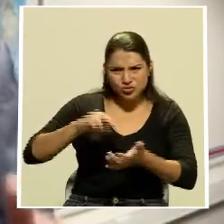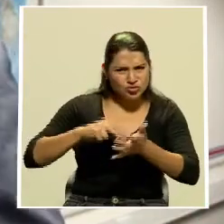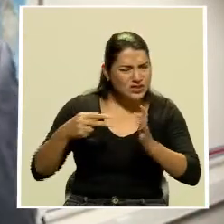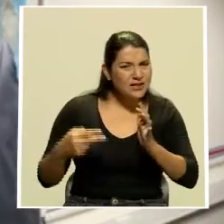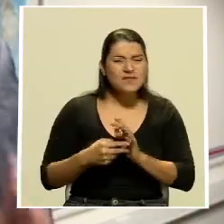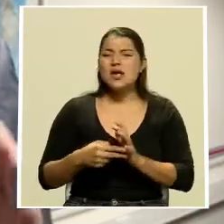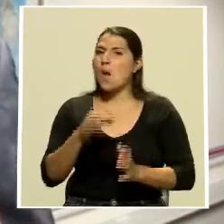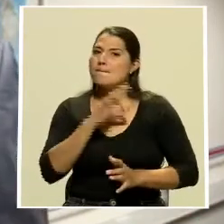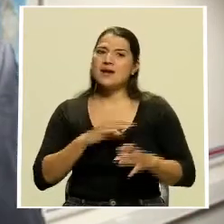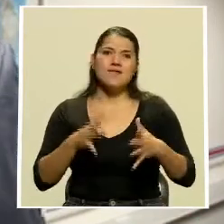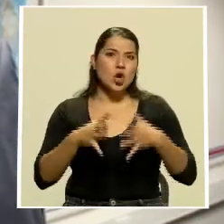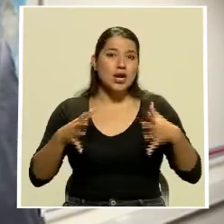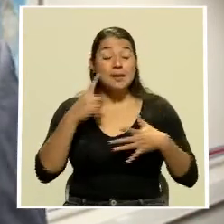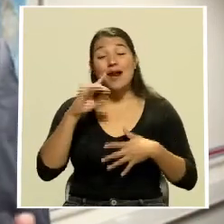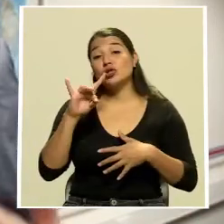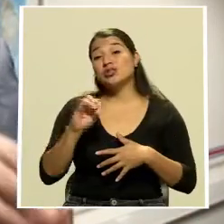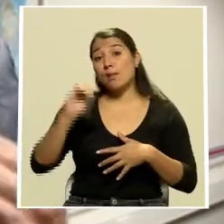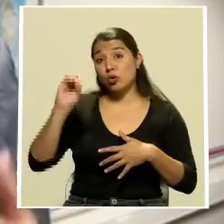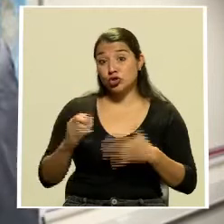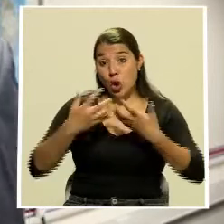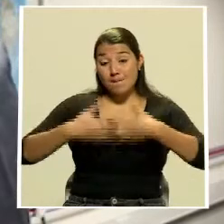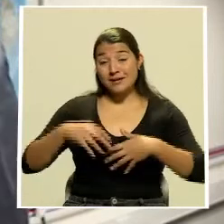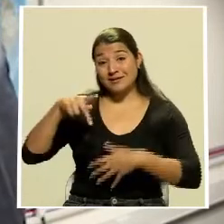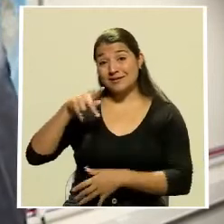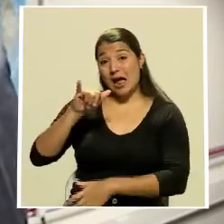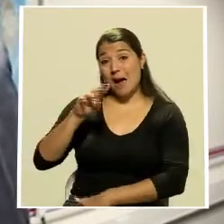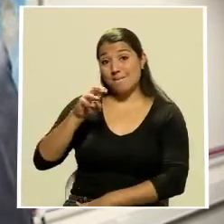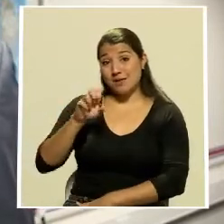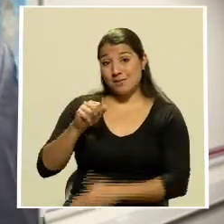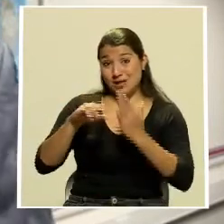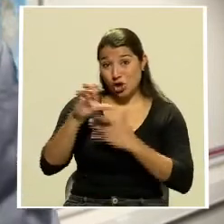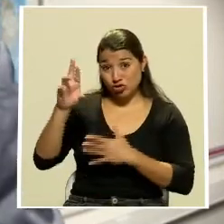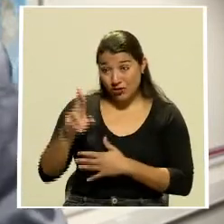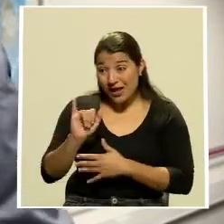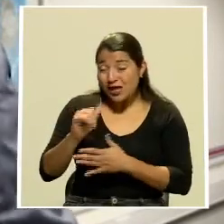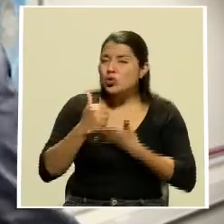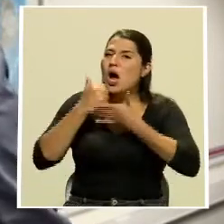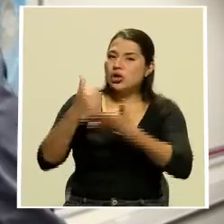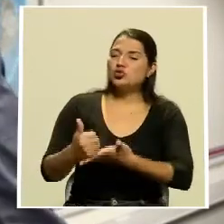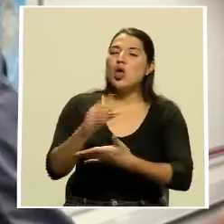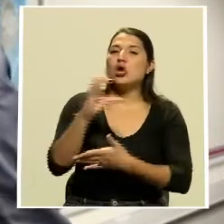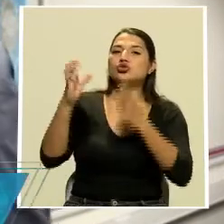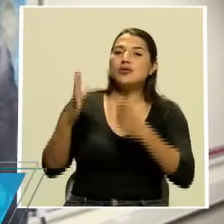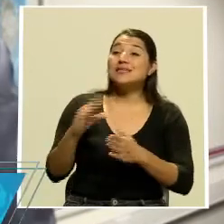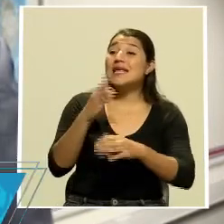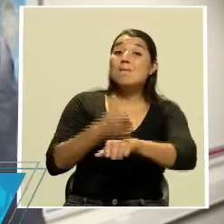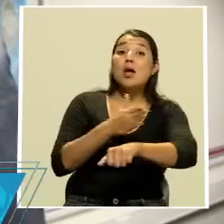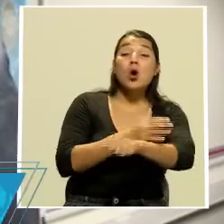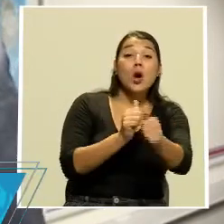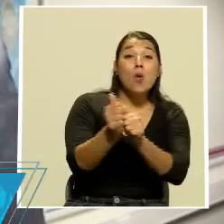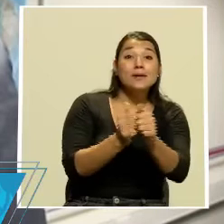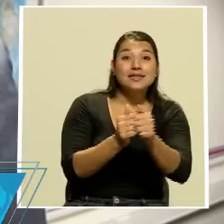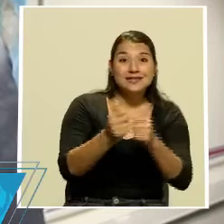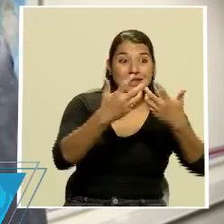de las pymes de este país y eso va aliviar el costo de la vida para los costarricenses y va a mejorar la competencia entre pymes y